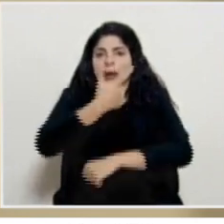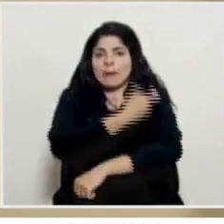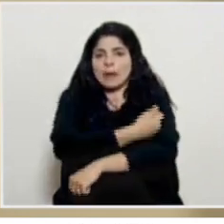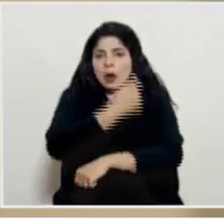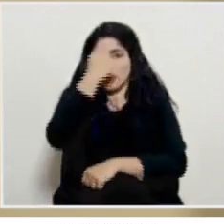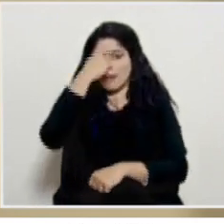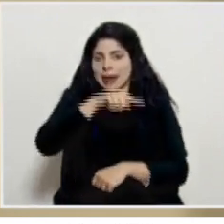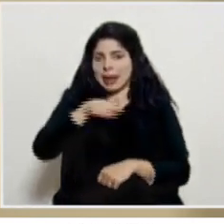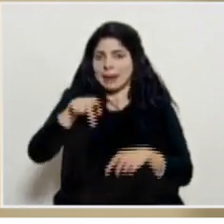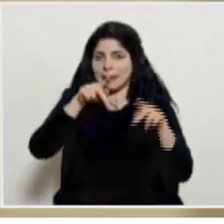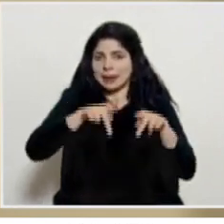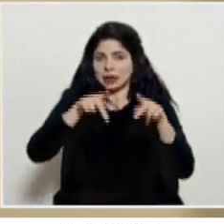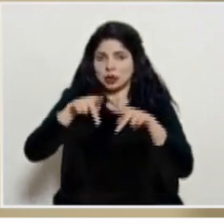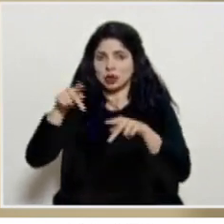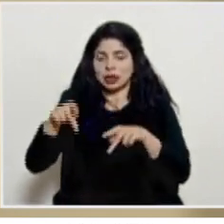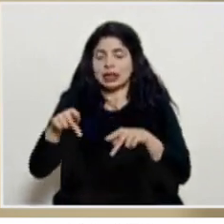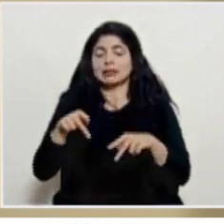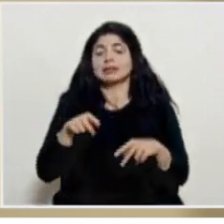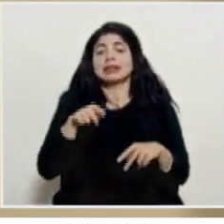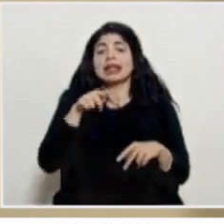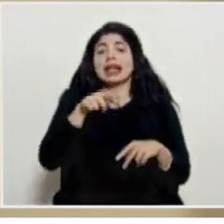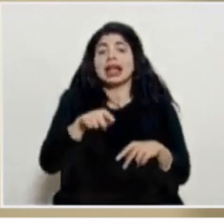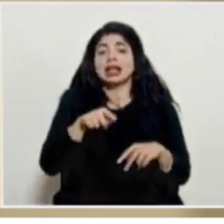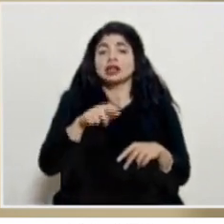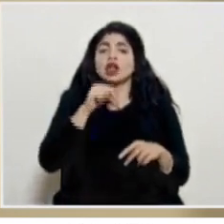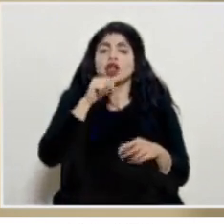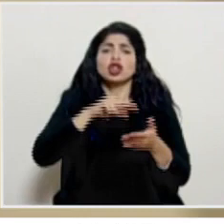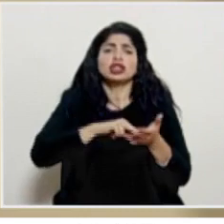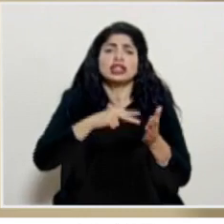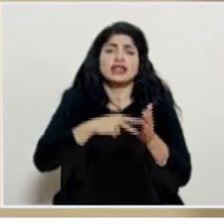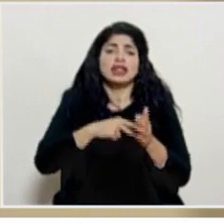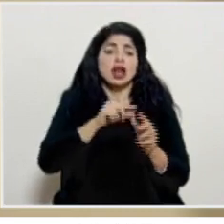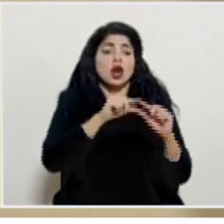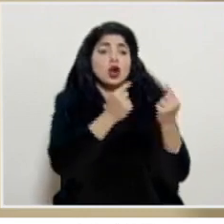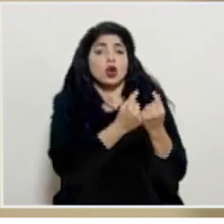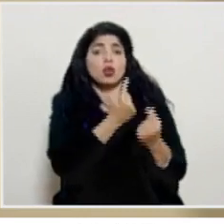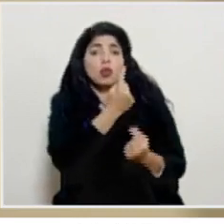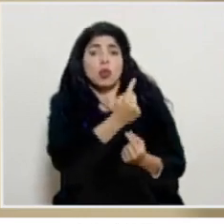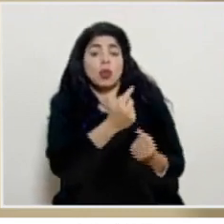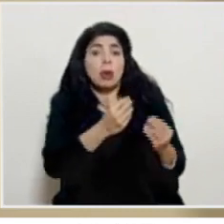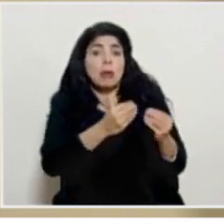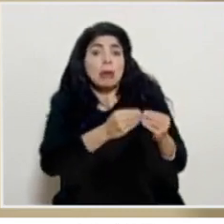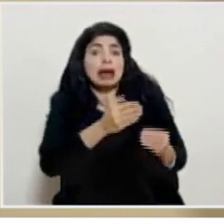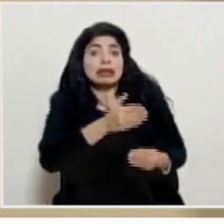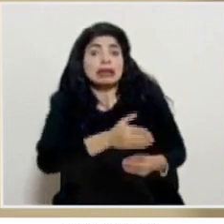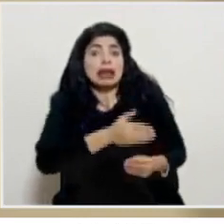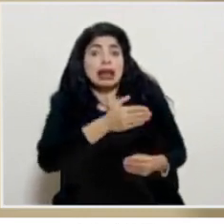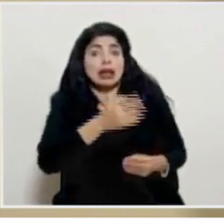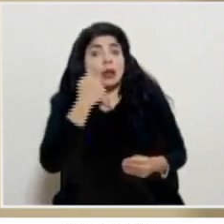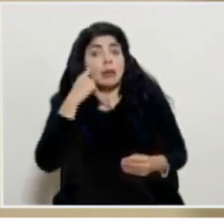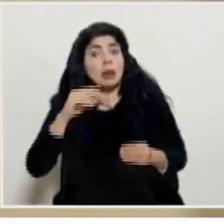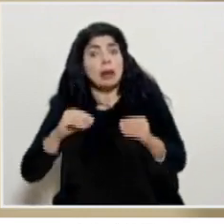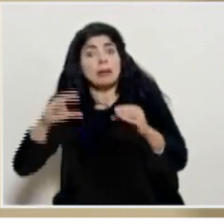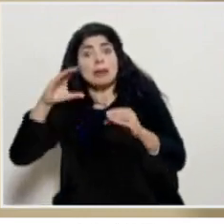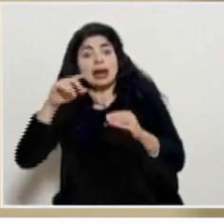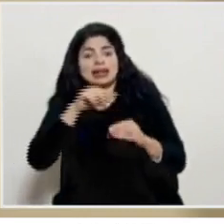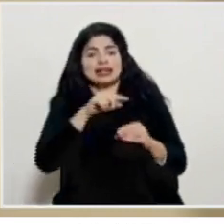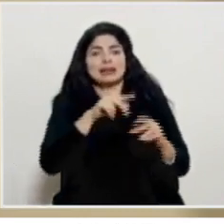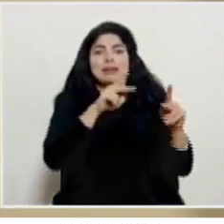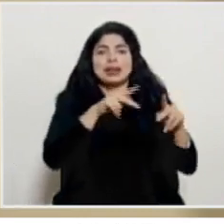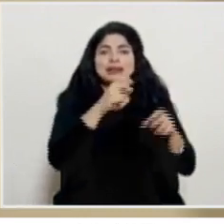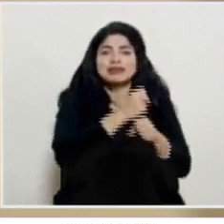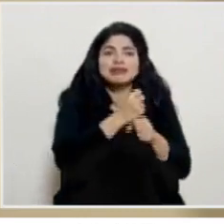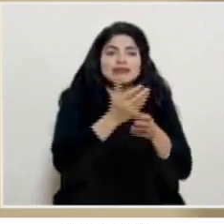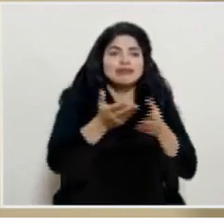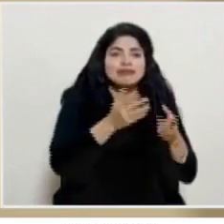personas. Esto no va a desacelerar la vacunación en el grupo 1, que es personal de primera respuesta,